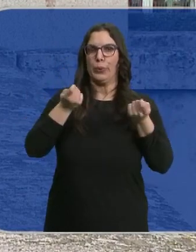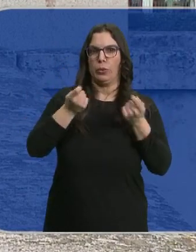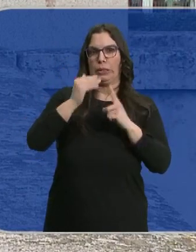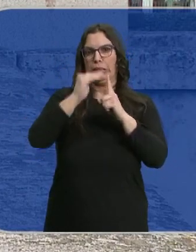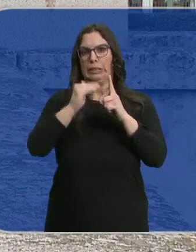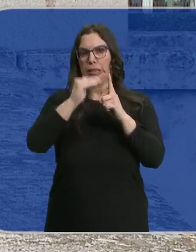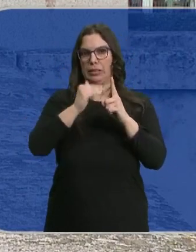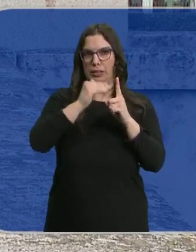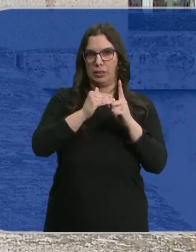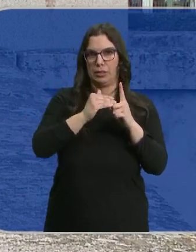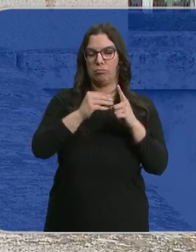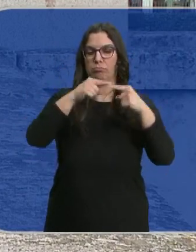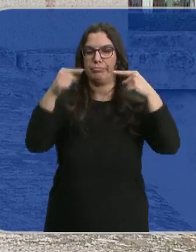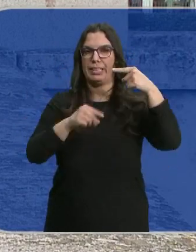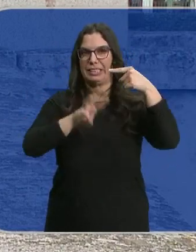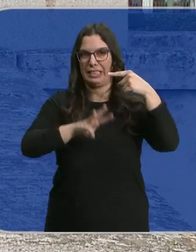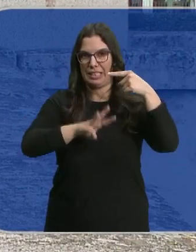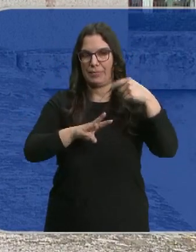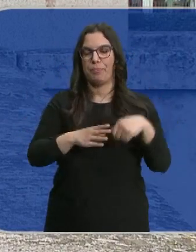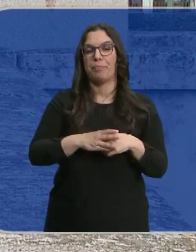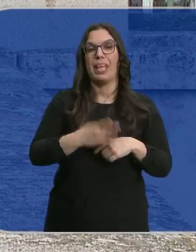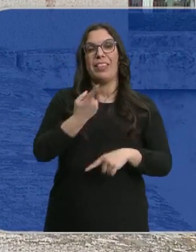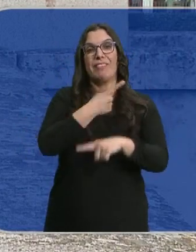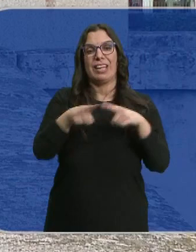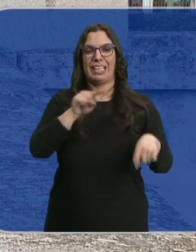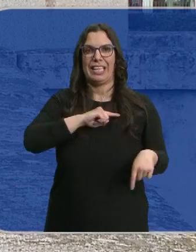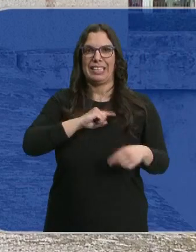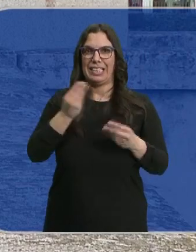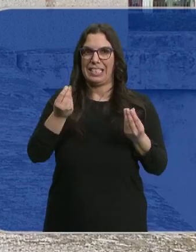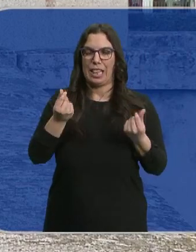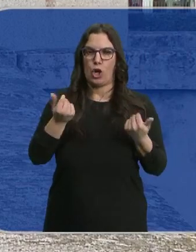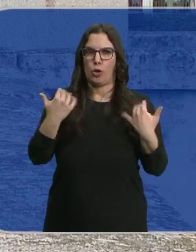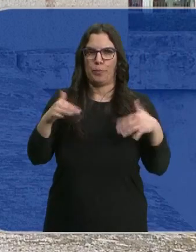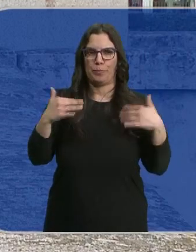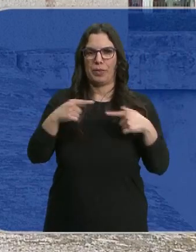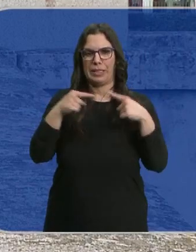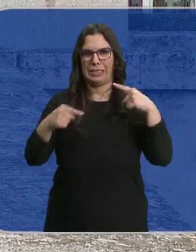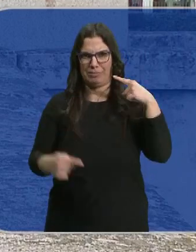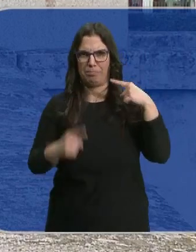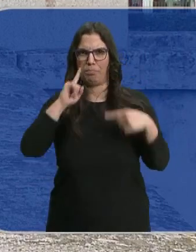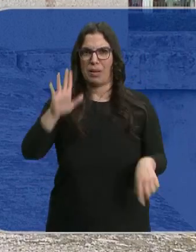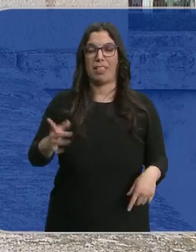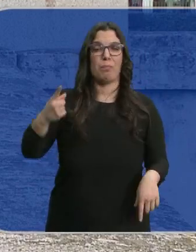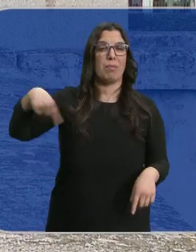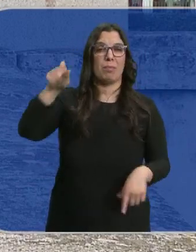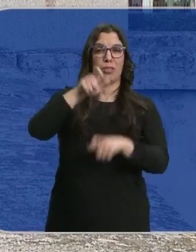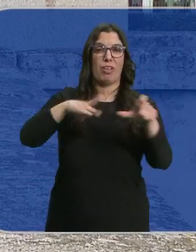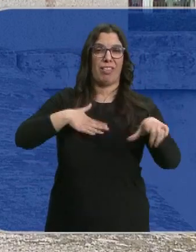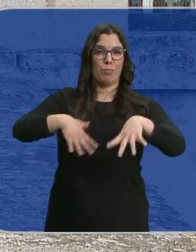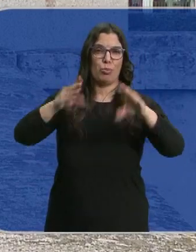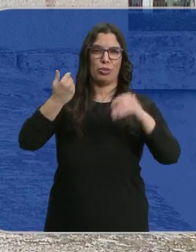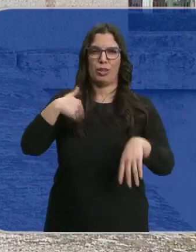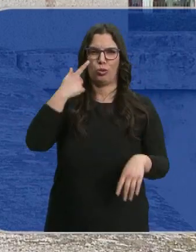temperaturas y nos hemos quedado a 3 grados bajo cero. Otra cosa es la sensación térmica, algo a lo que los burgaleses están muy